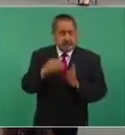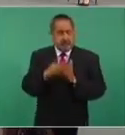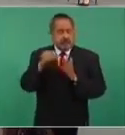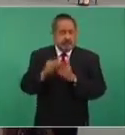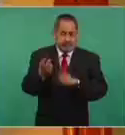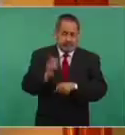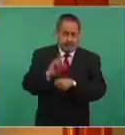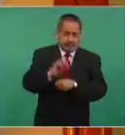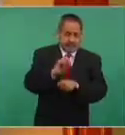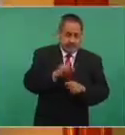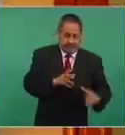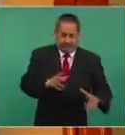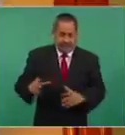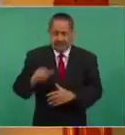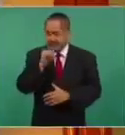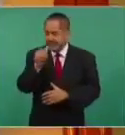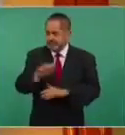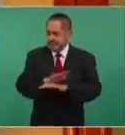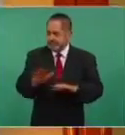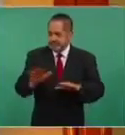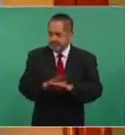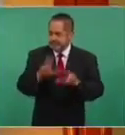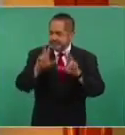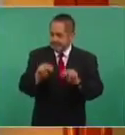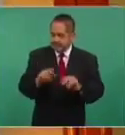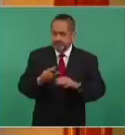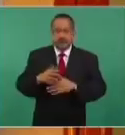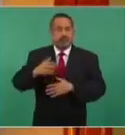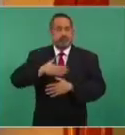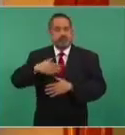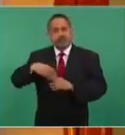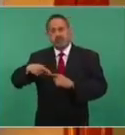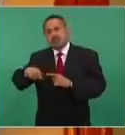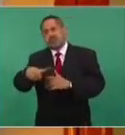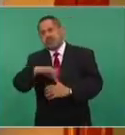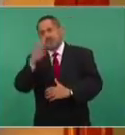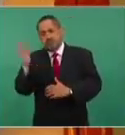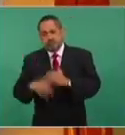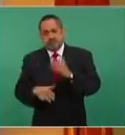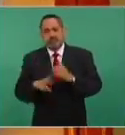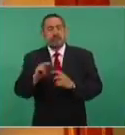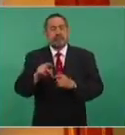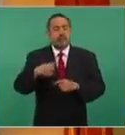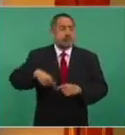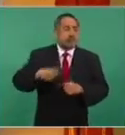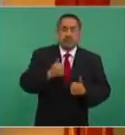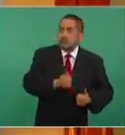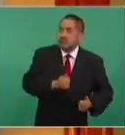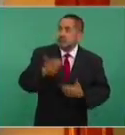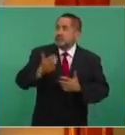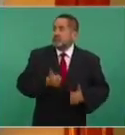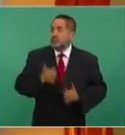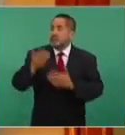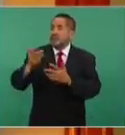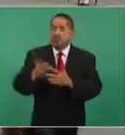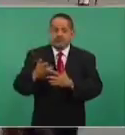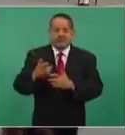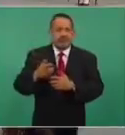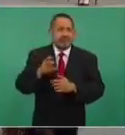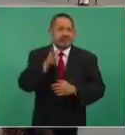lo cual significa que al finalizar mi mandato no exportaremos petróleo crudo